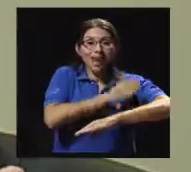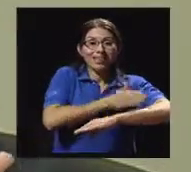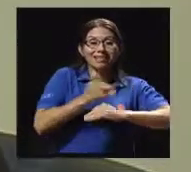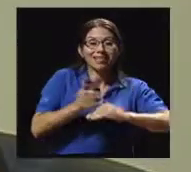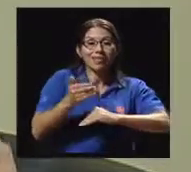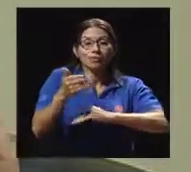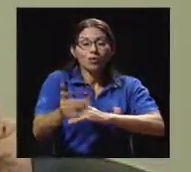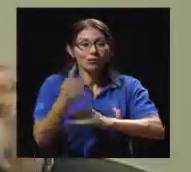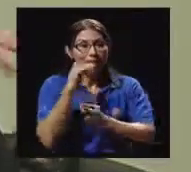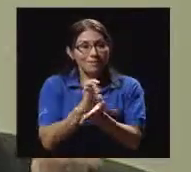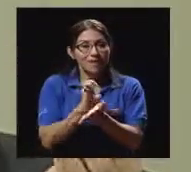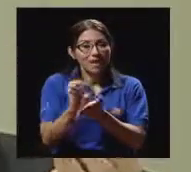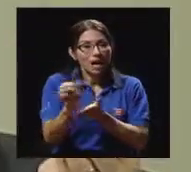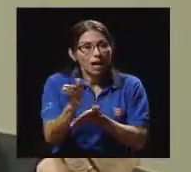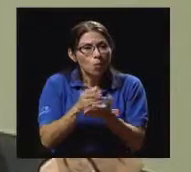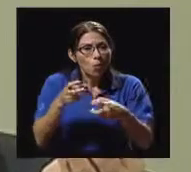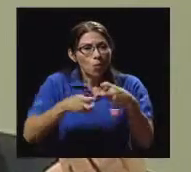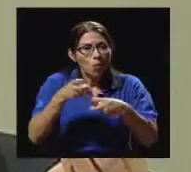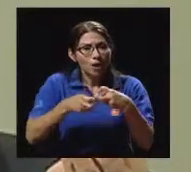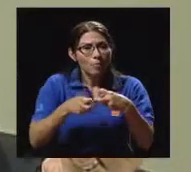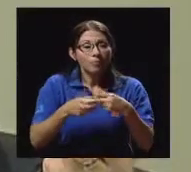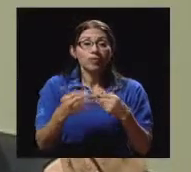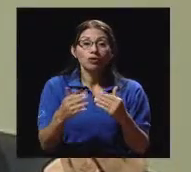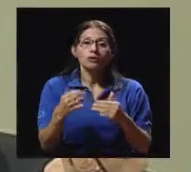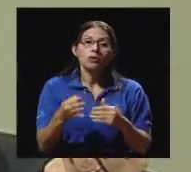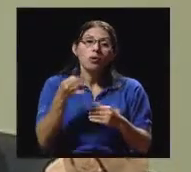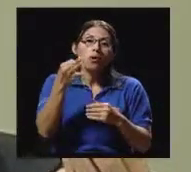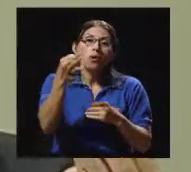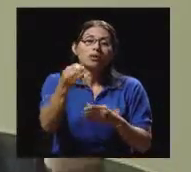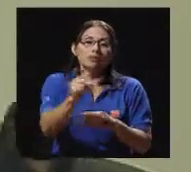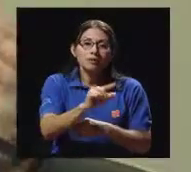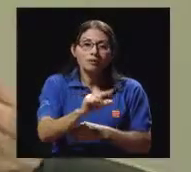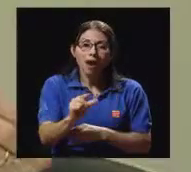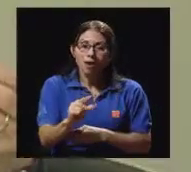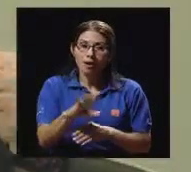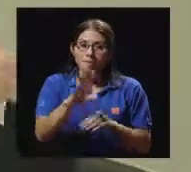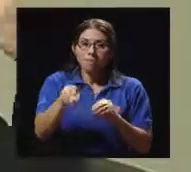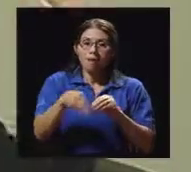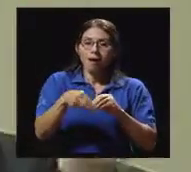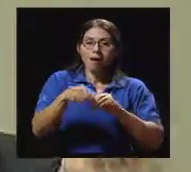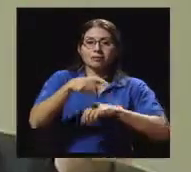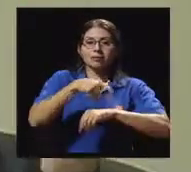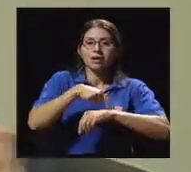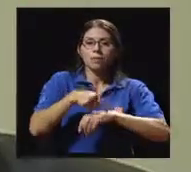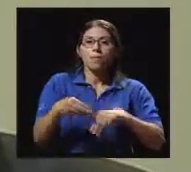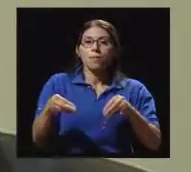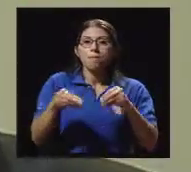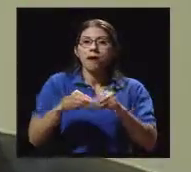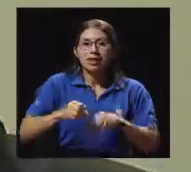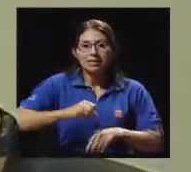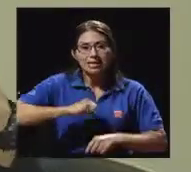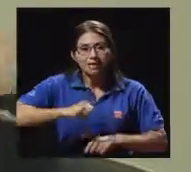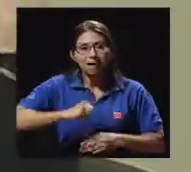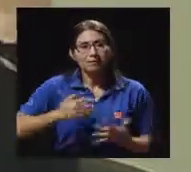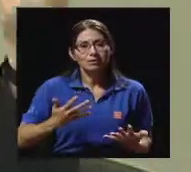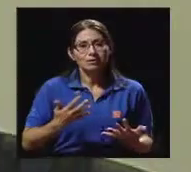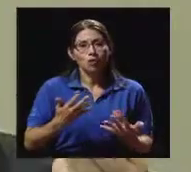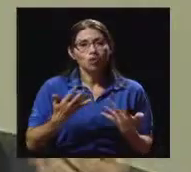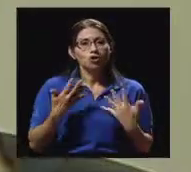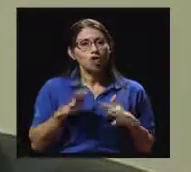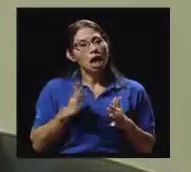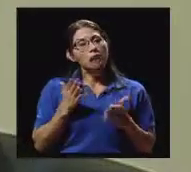siguiente semana, la aumente un poquito más, pero más intenso. O ya el paso